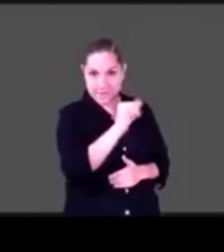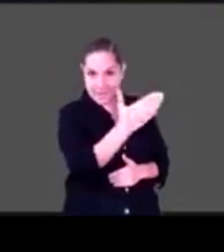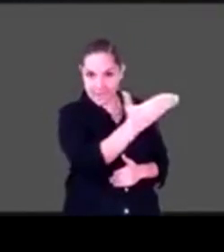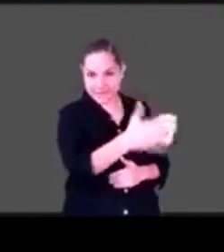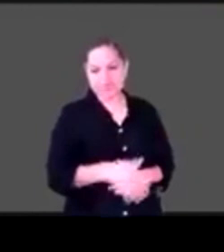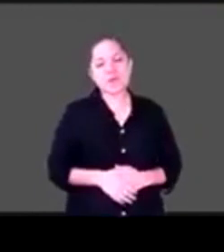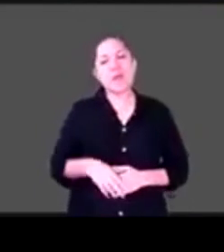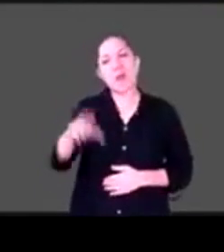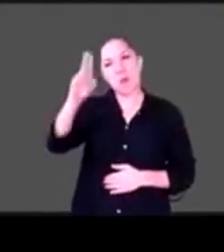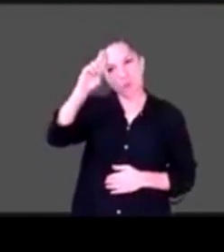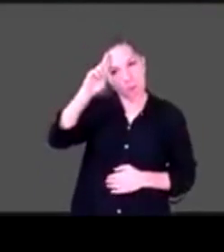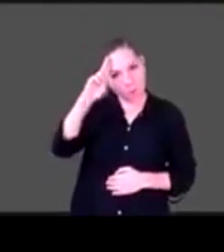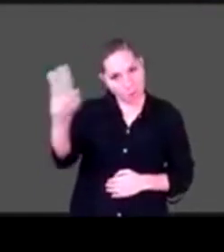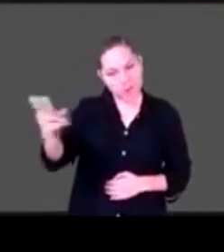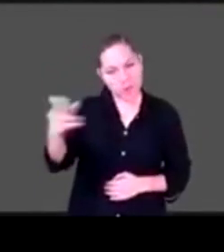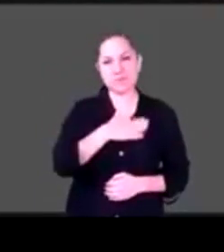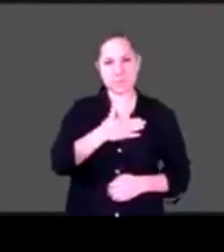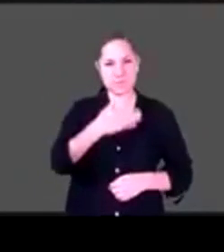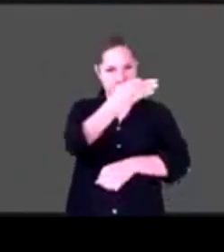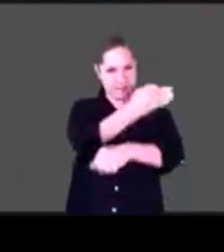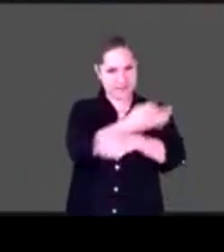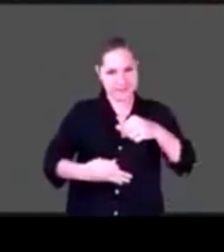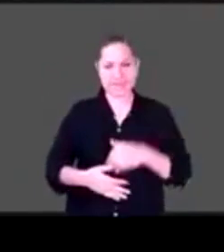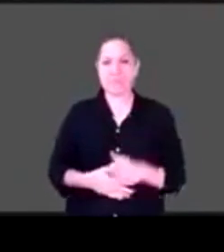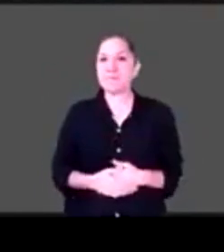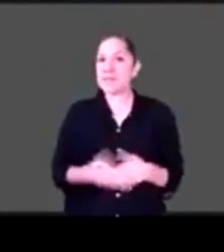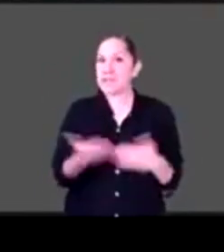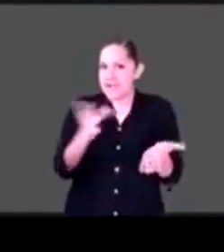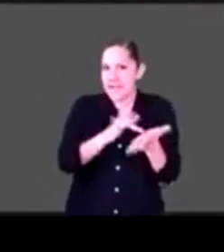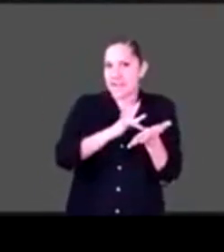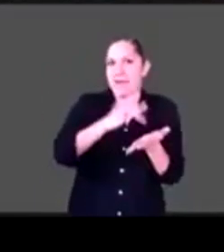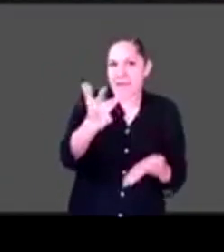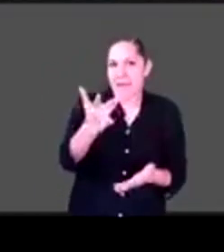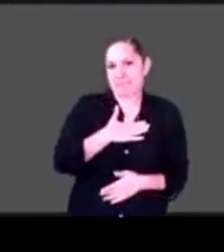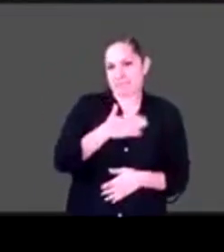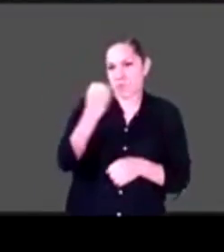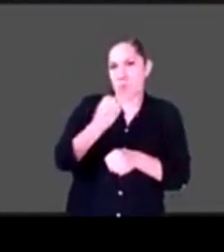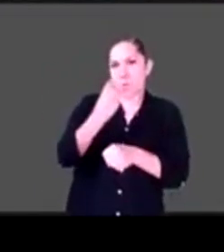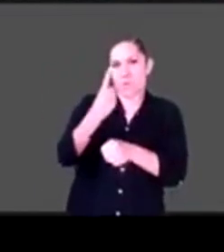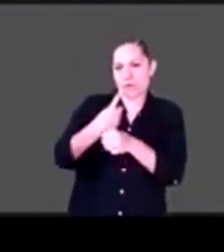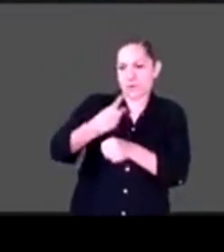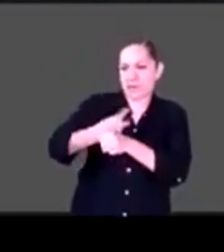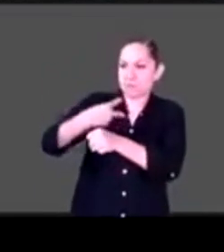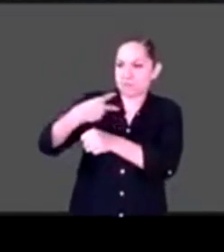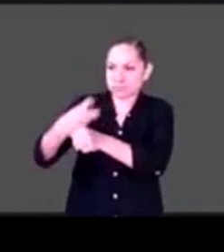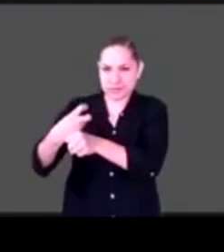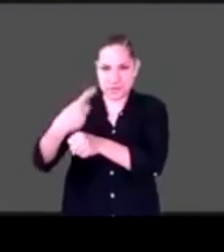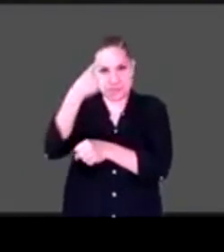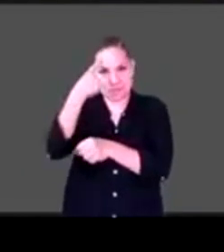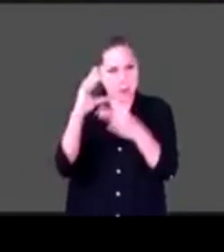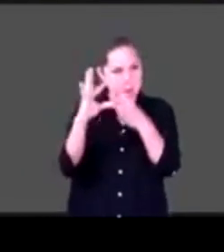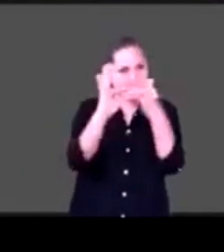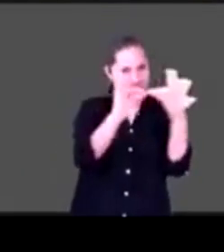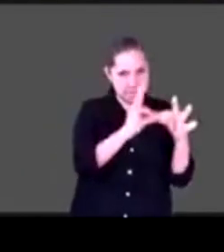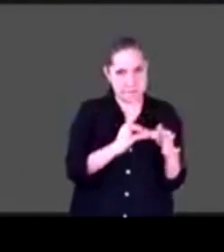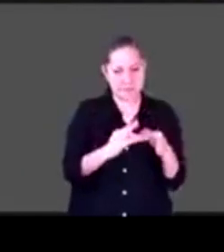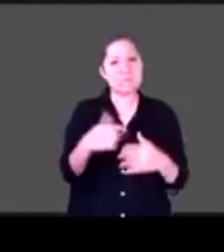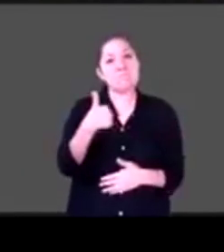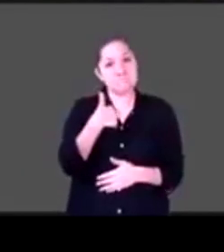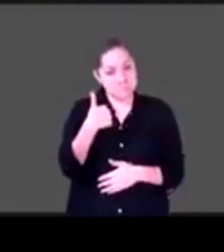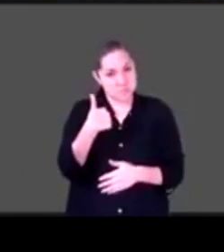tardes. Pues, mil gracias por la oportunidad de estar aquí. Pues, me tocó empujar con algunos temitas de la